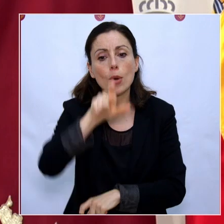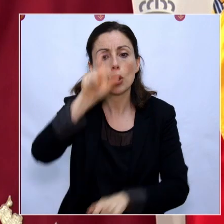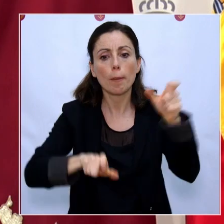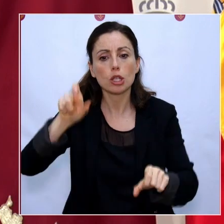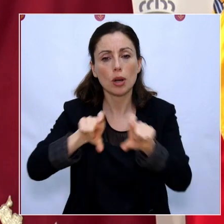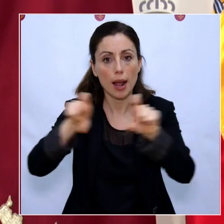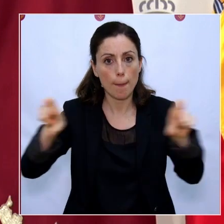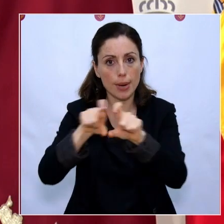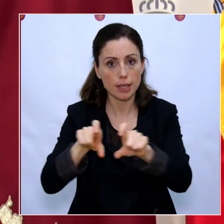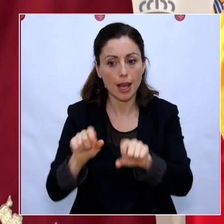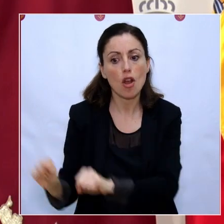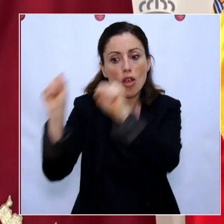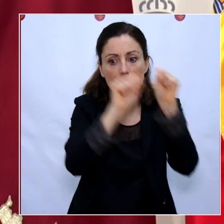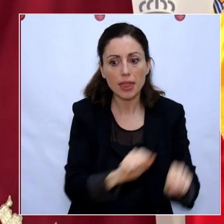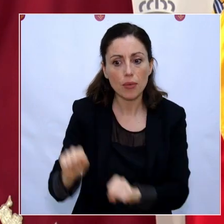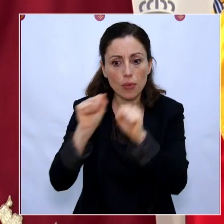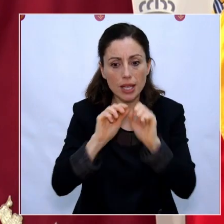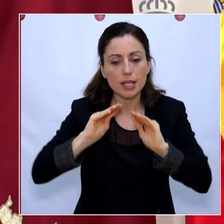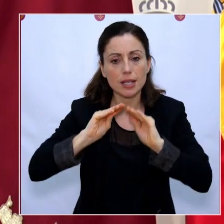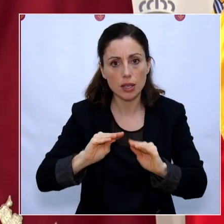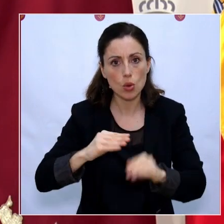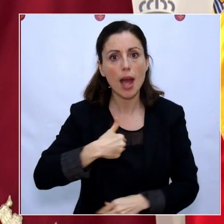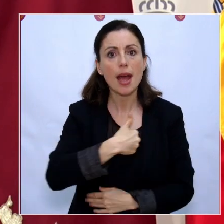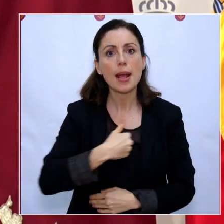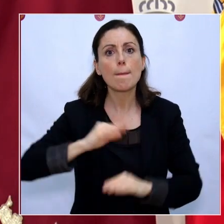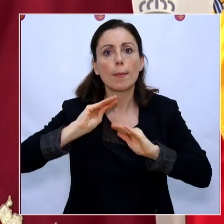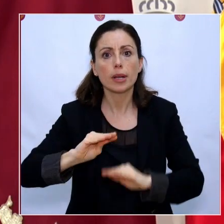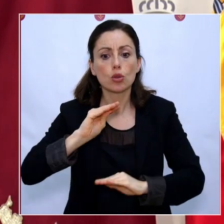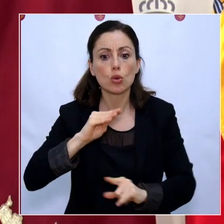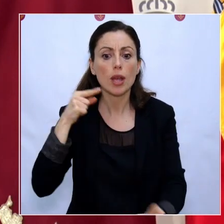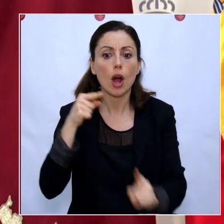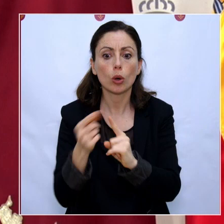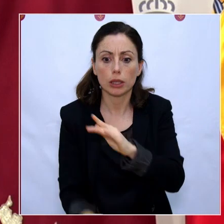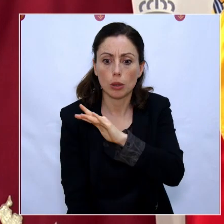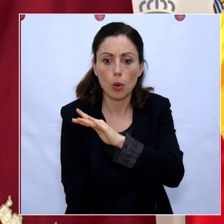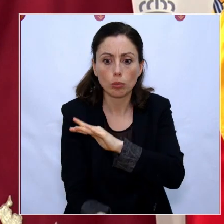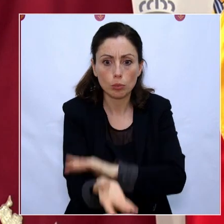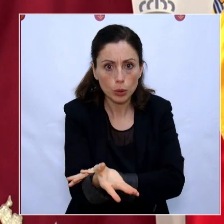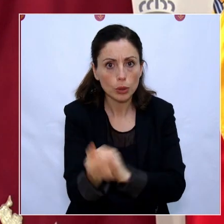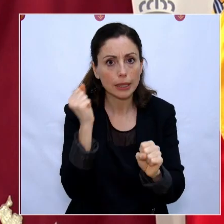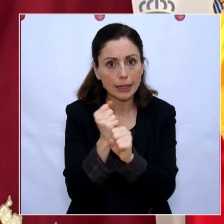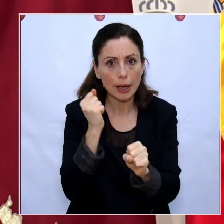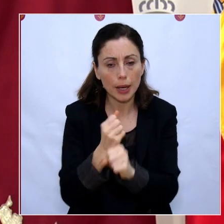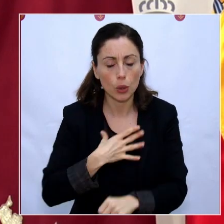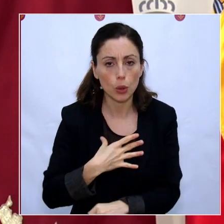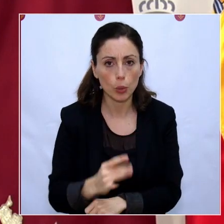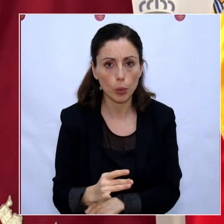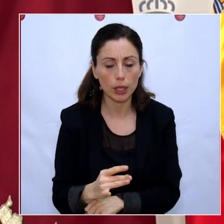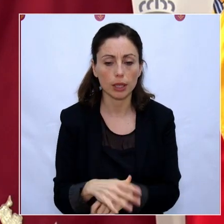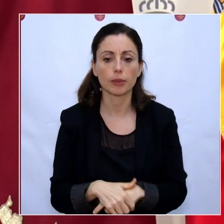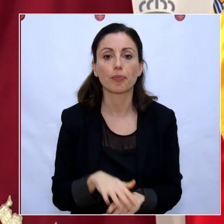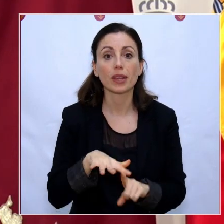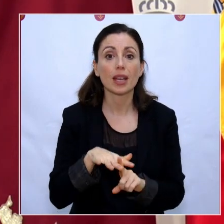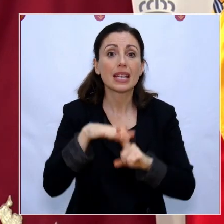defender y a poner en valor su papel como generadores de oportunidades y puestos de trabajo. Una vez que superemos